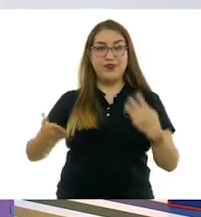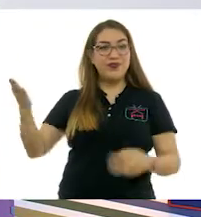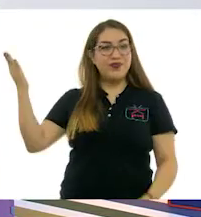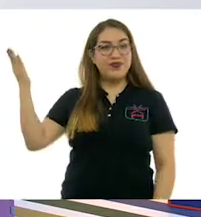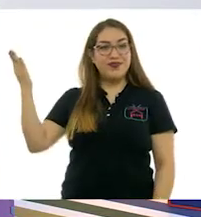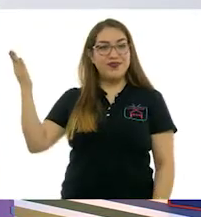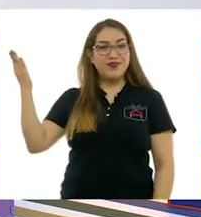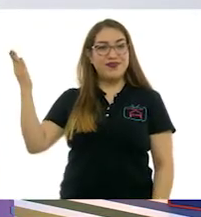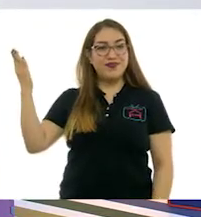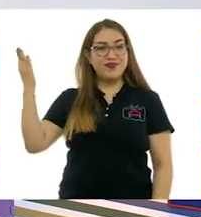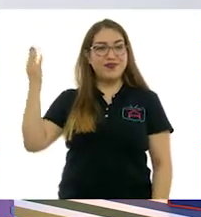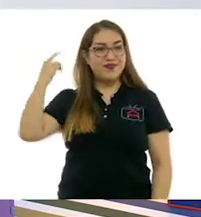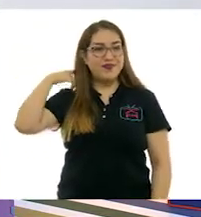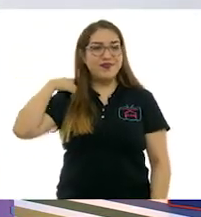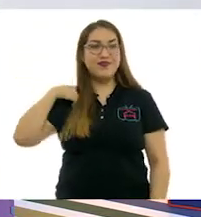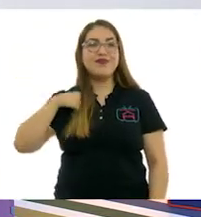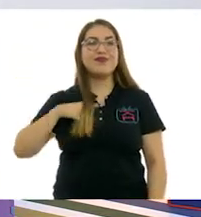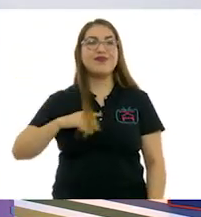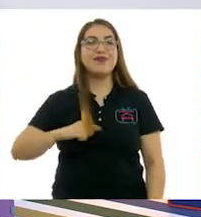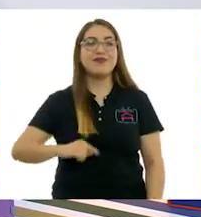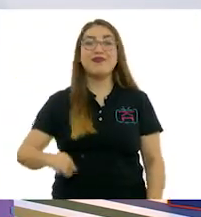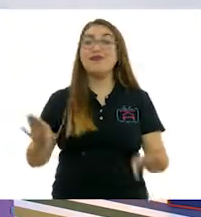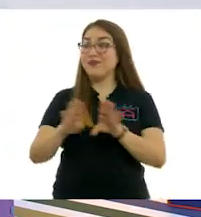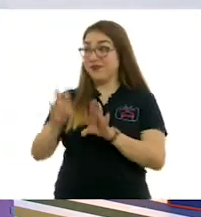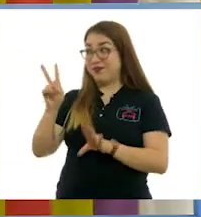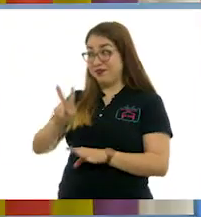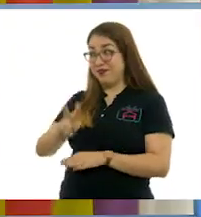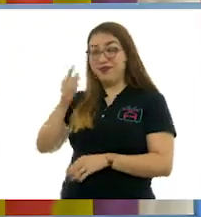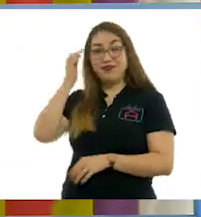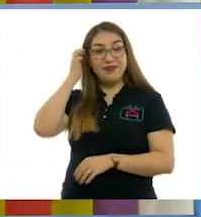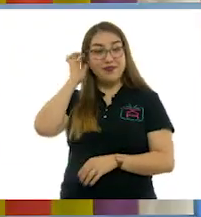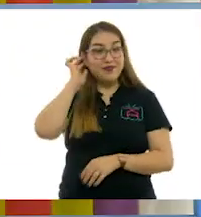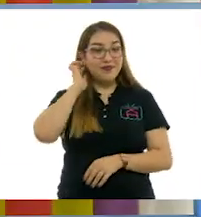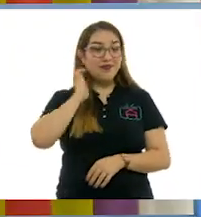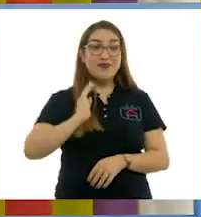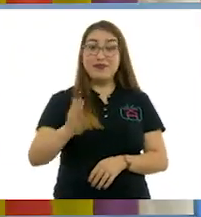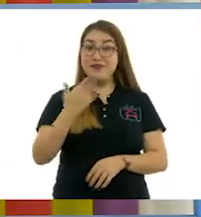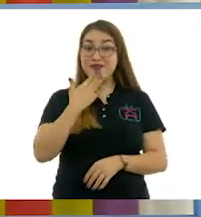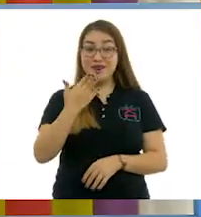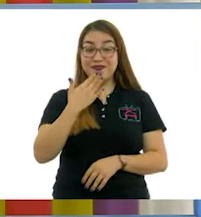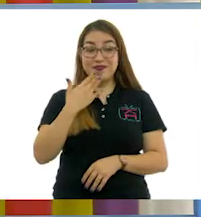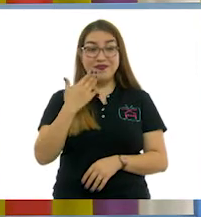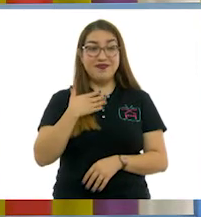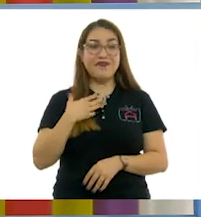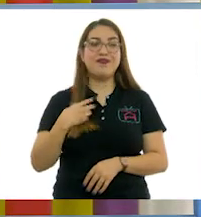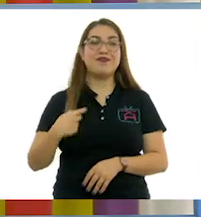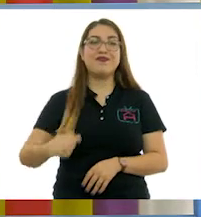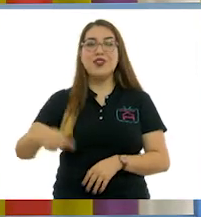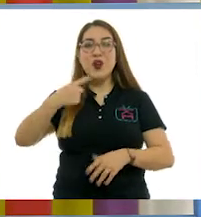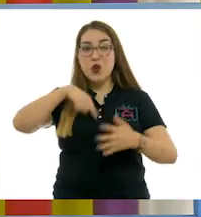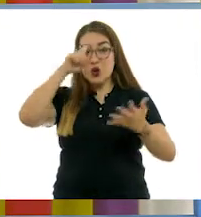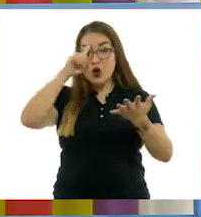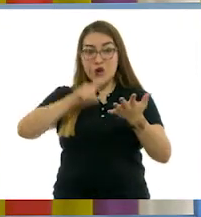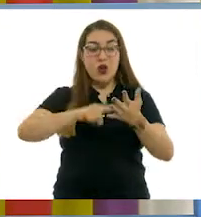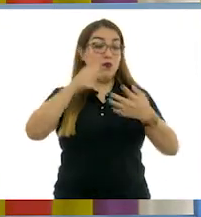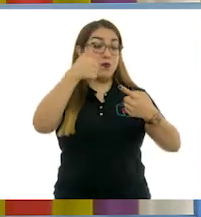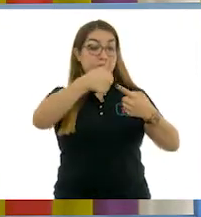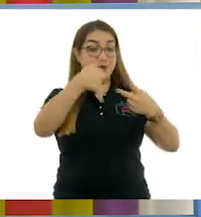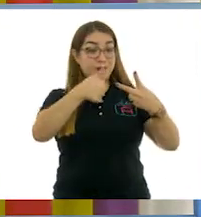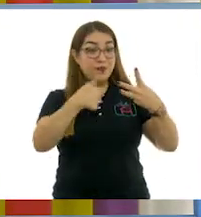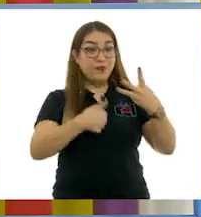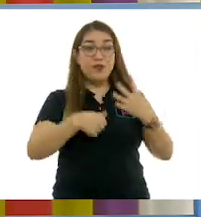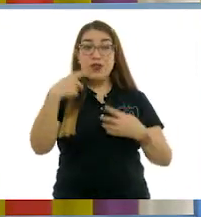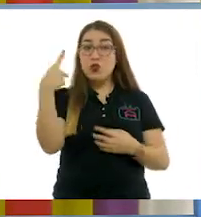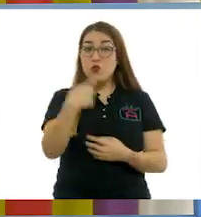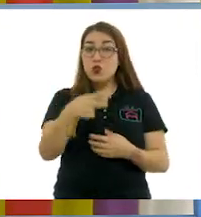Frida, Remedios y Leonora. ¿Qué te parece? Me parece maravilloso. Creo que la obra de cada una de ellas es